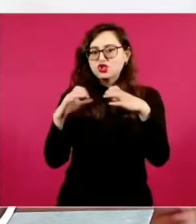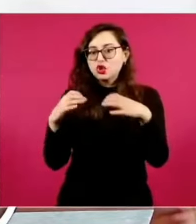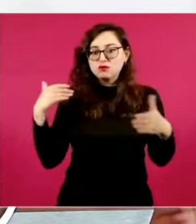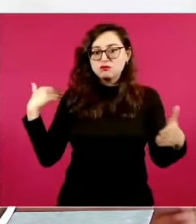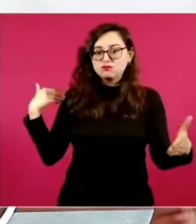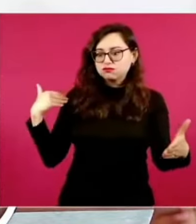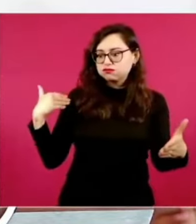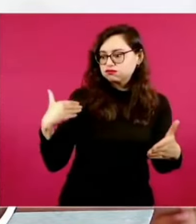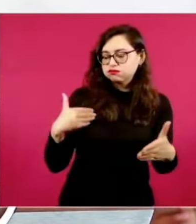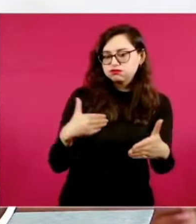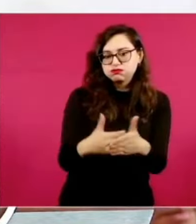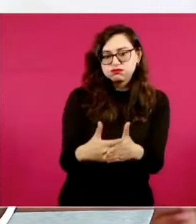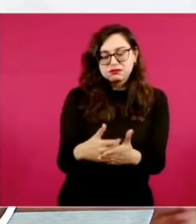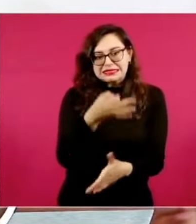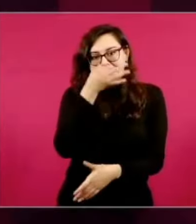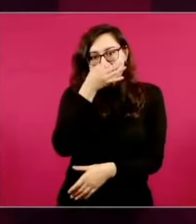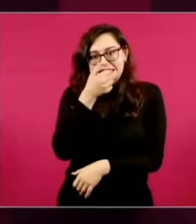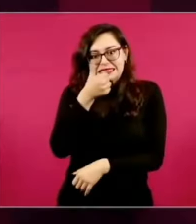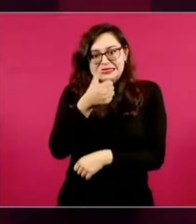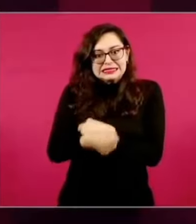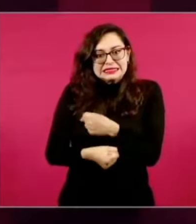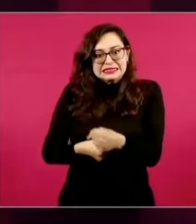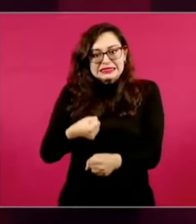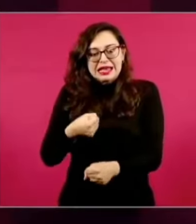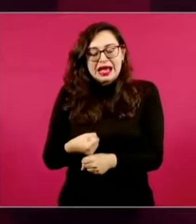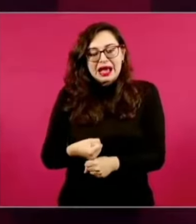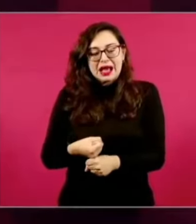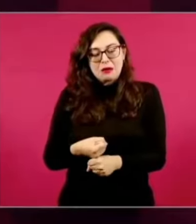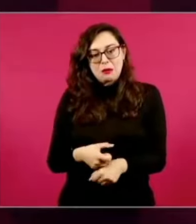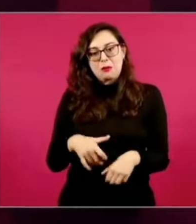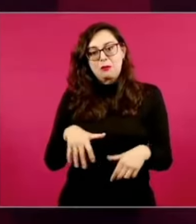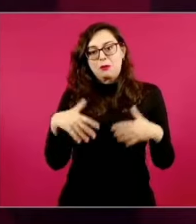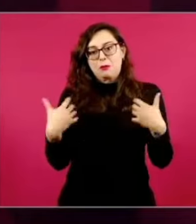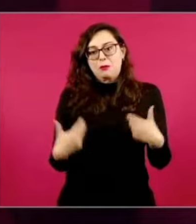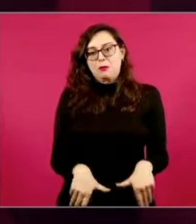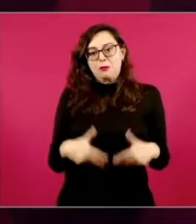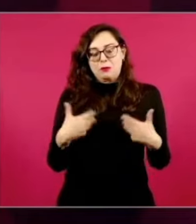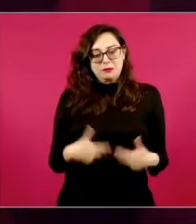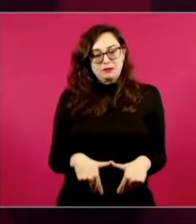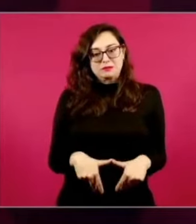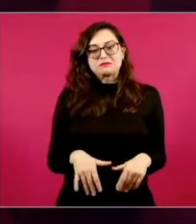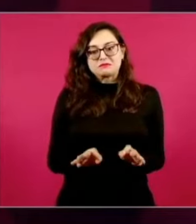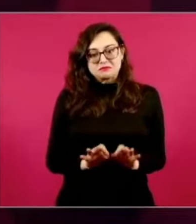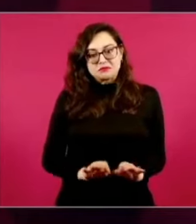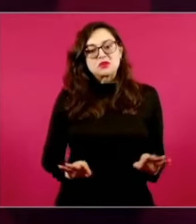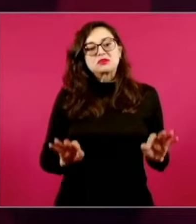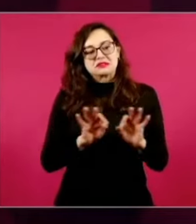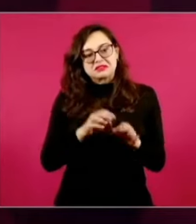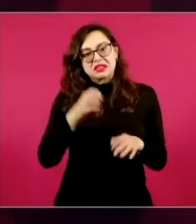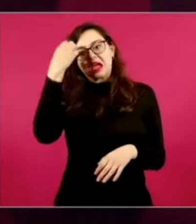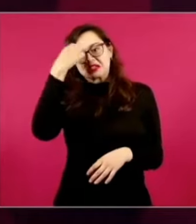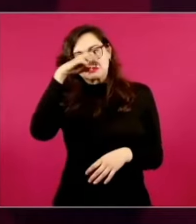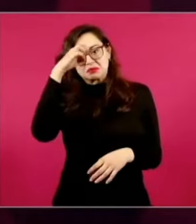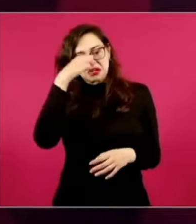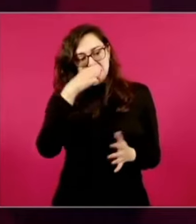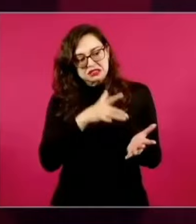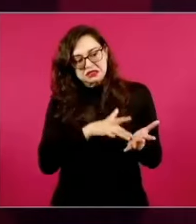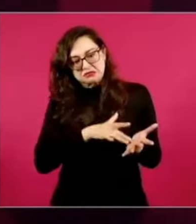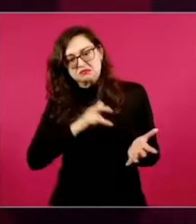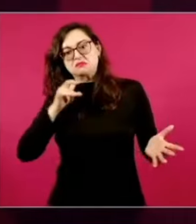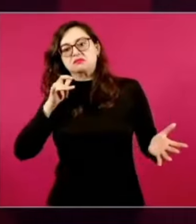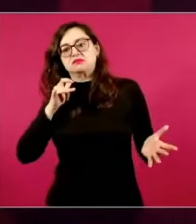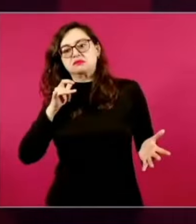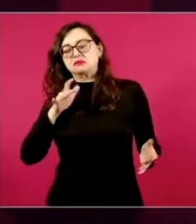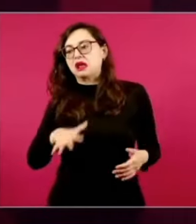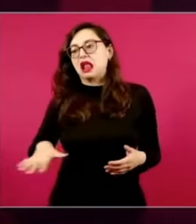todo un ciclo. Entonces, creo que es una tarea fundamental que la experiencia mexicana nos deja a todos